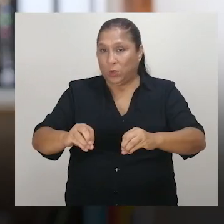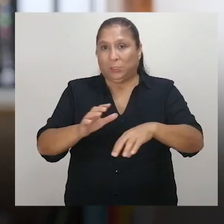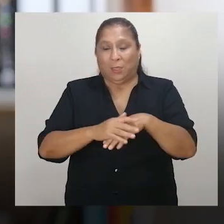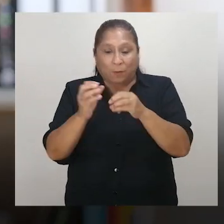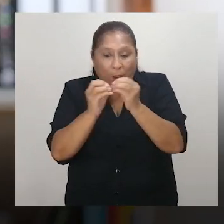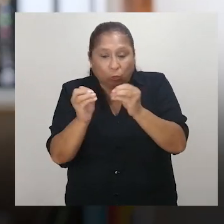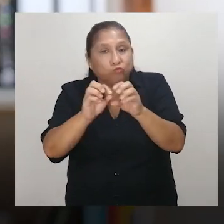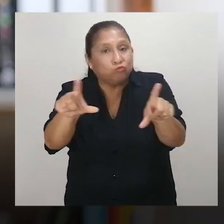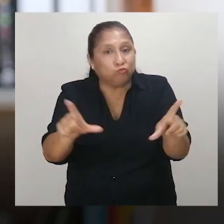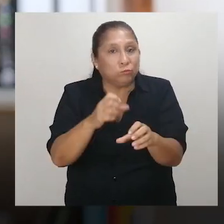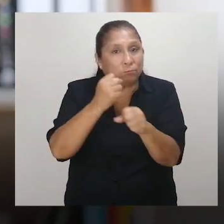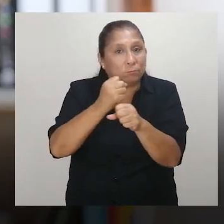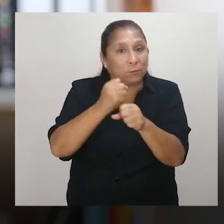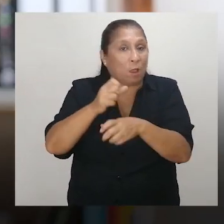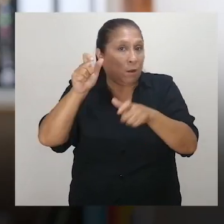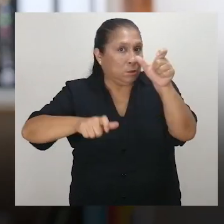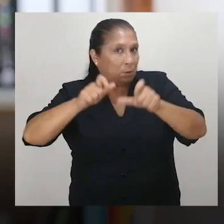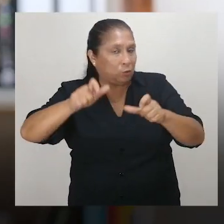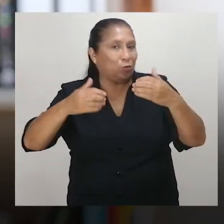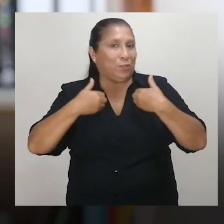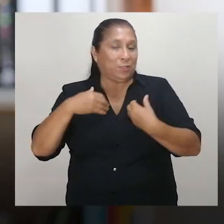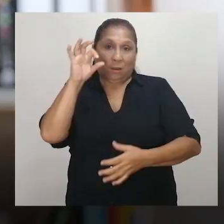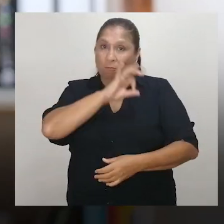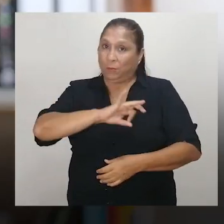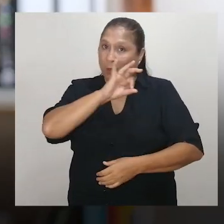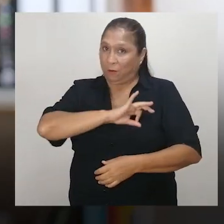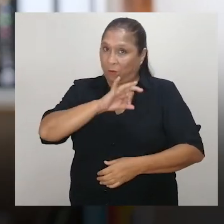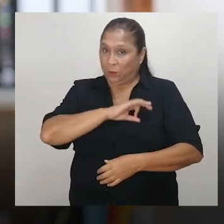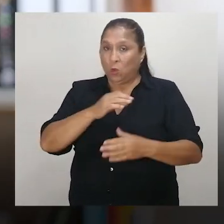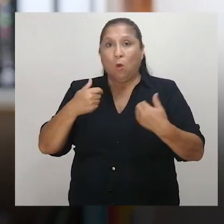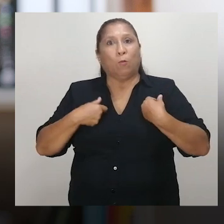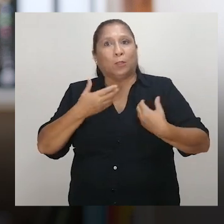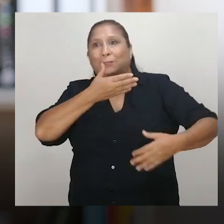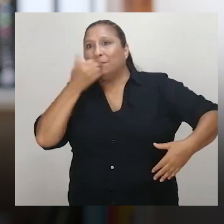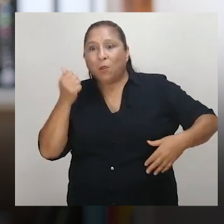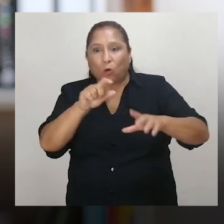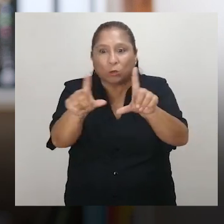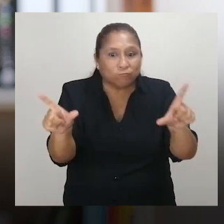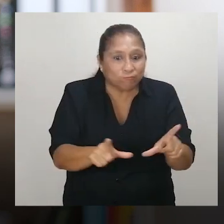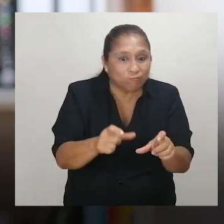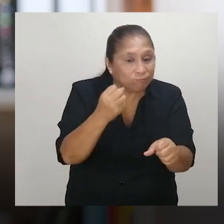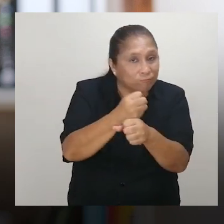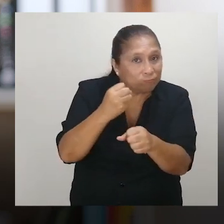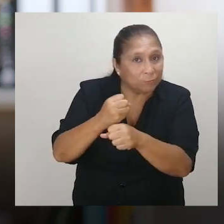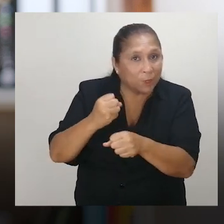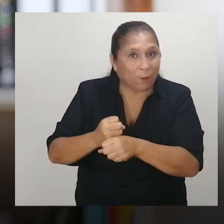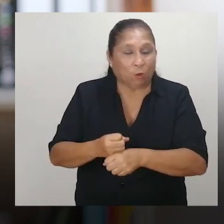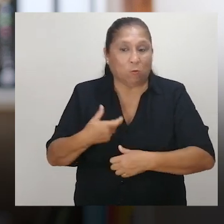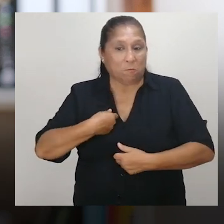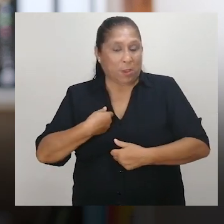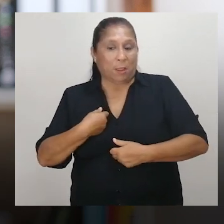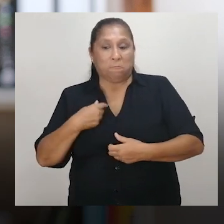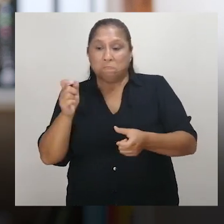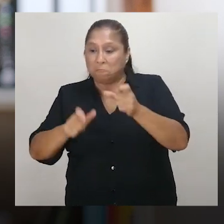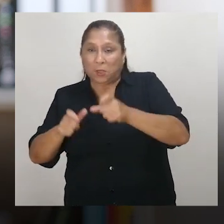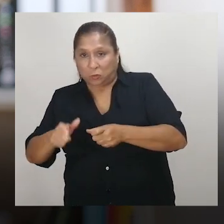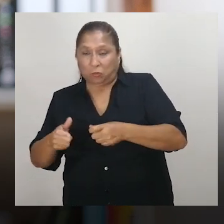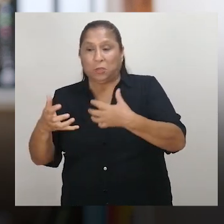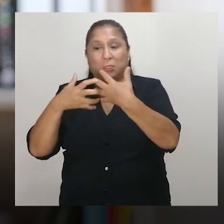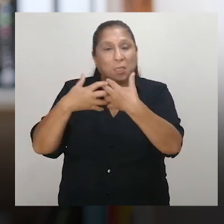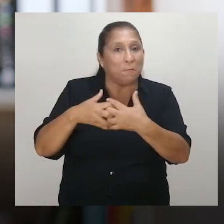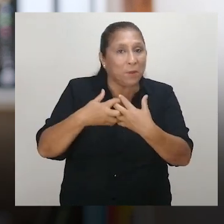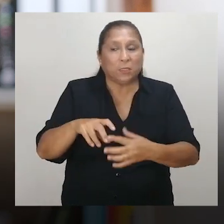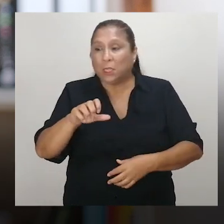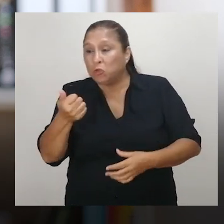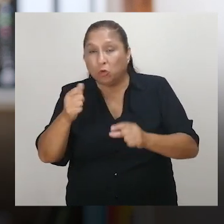Con la implementación de ajustes razonables, las personas obtienen beneficios porque se mejoran los espacios físicos tanto para